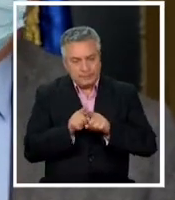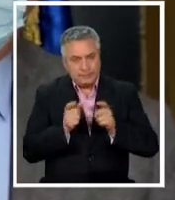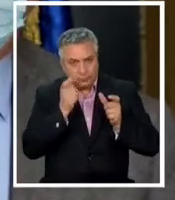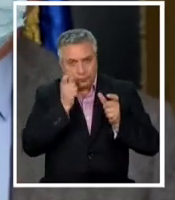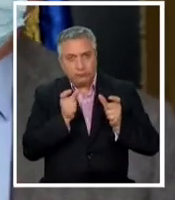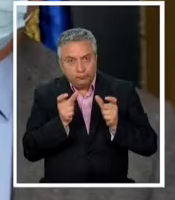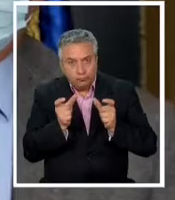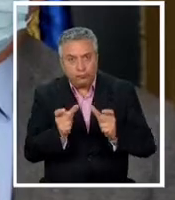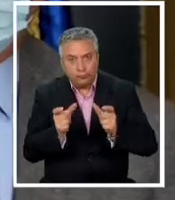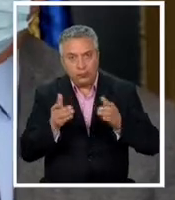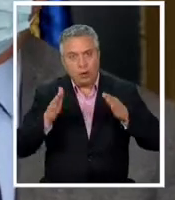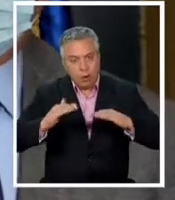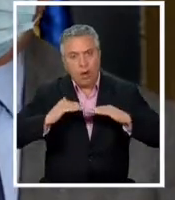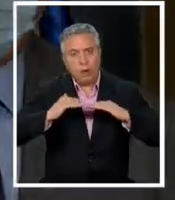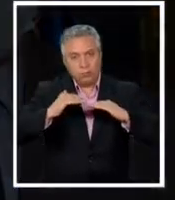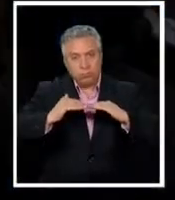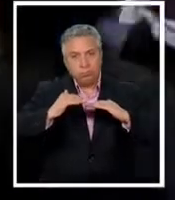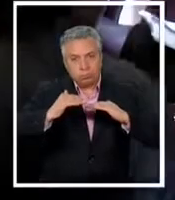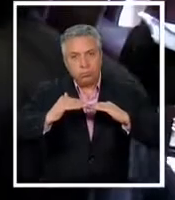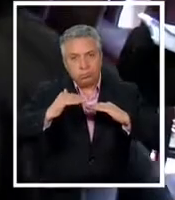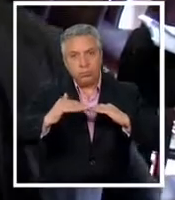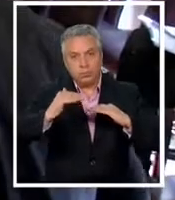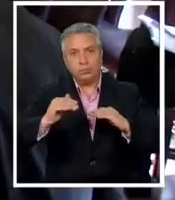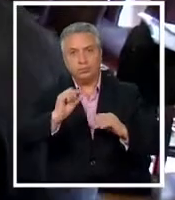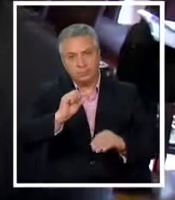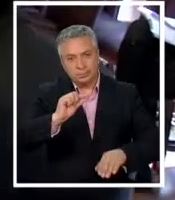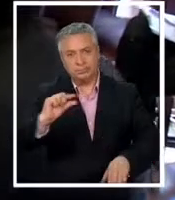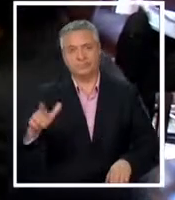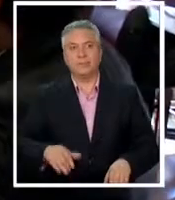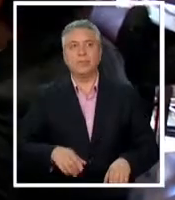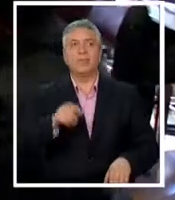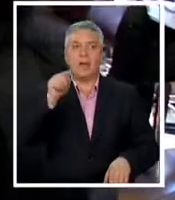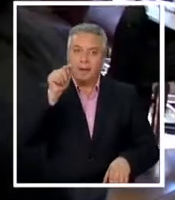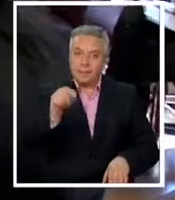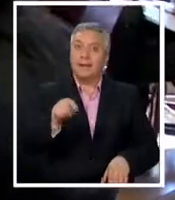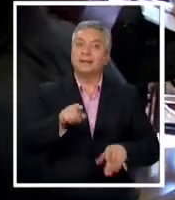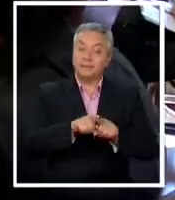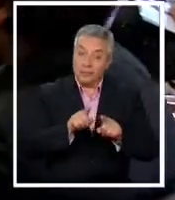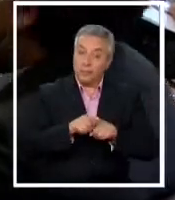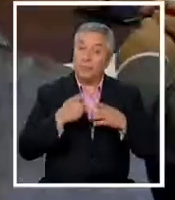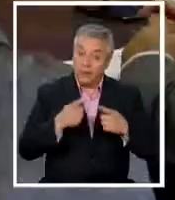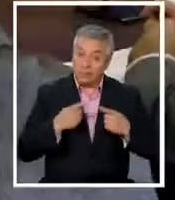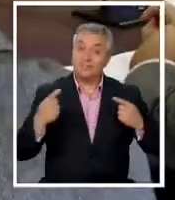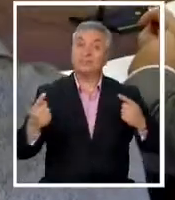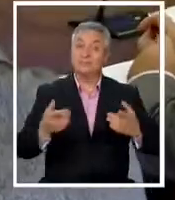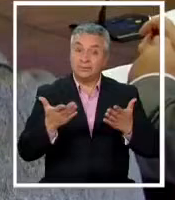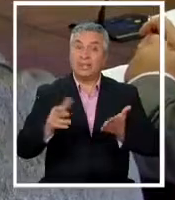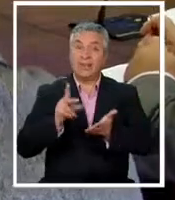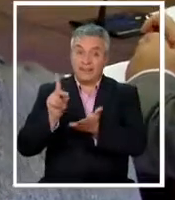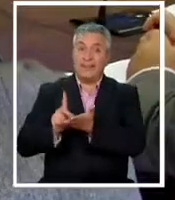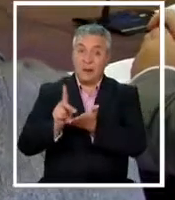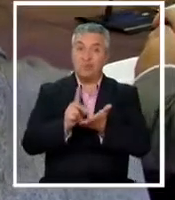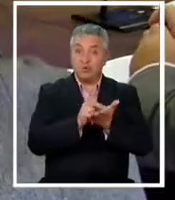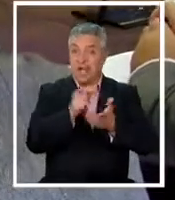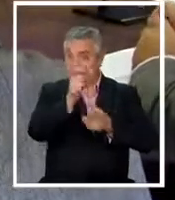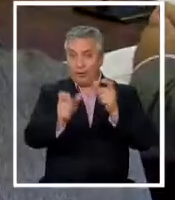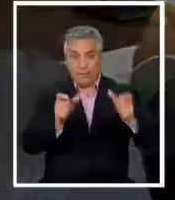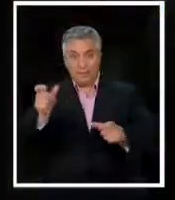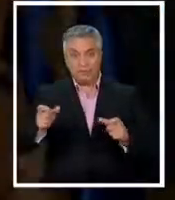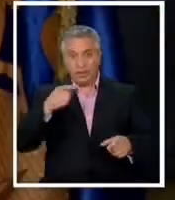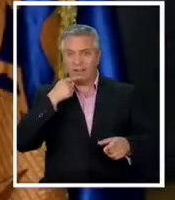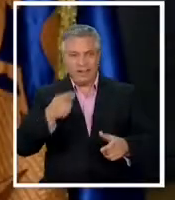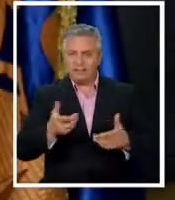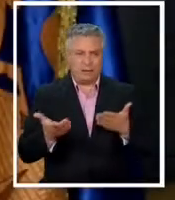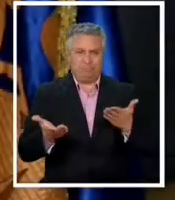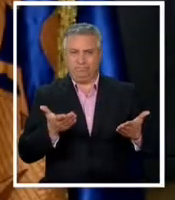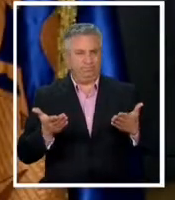una convergencia más gradual. Idea que generó reacciones encontradas entre los diputados de la Comisión de Hacienda.